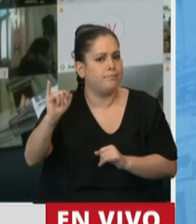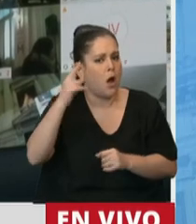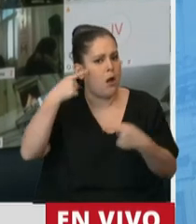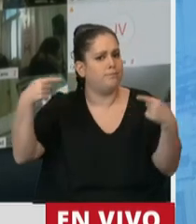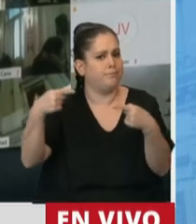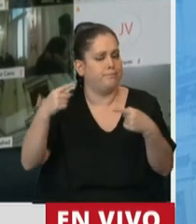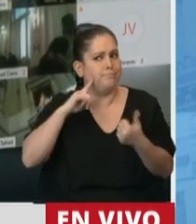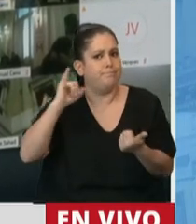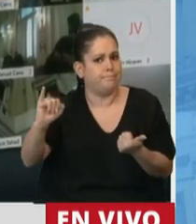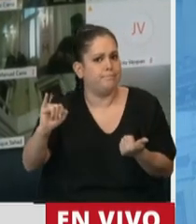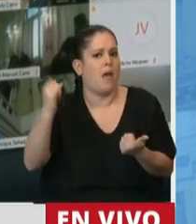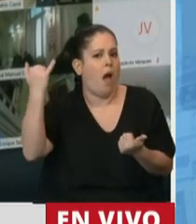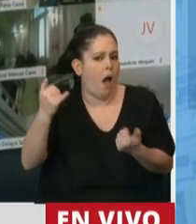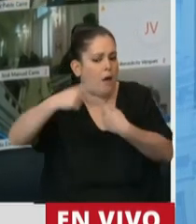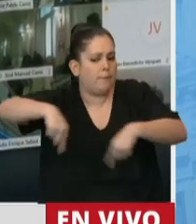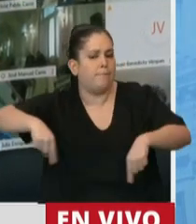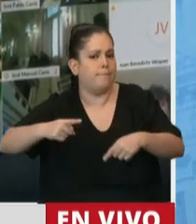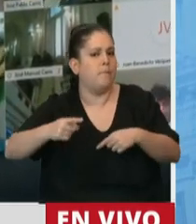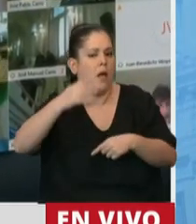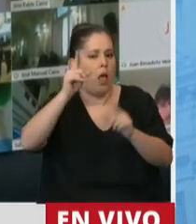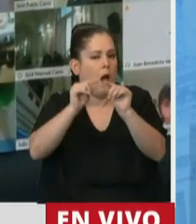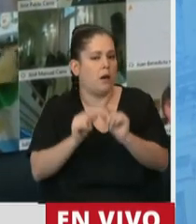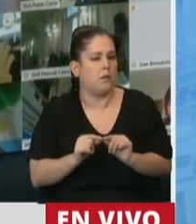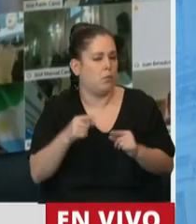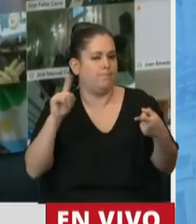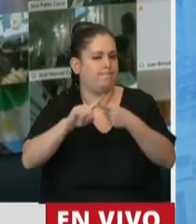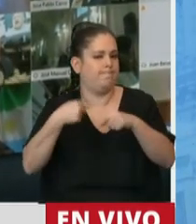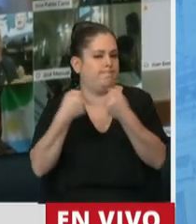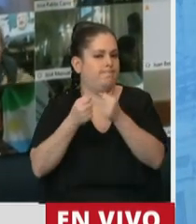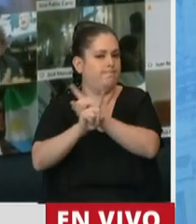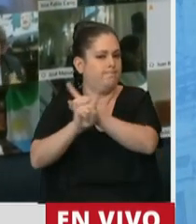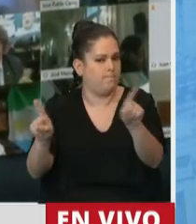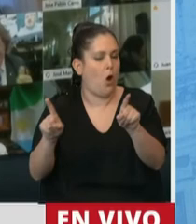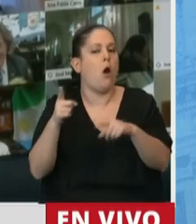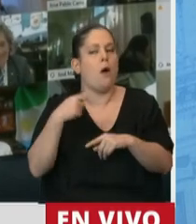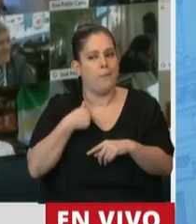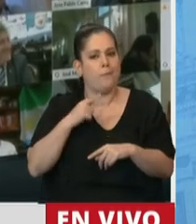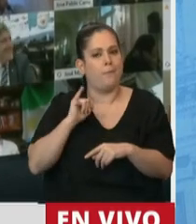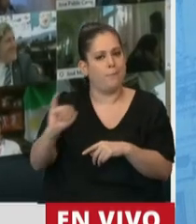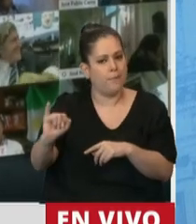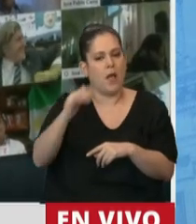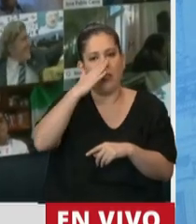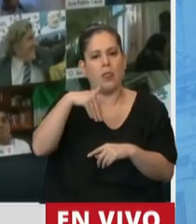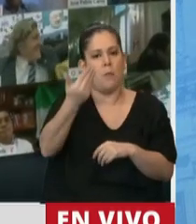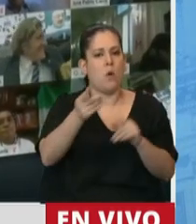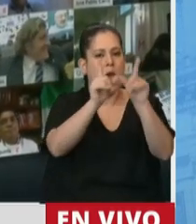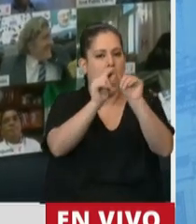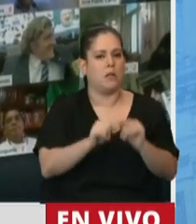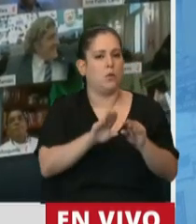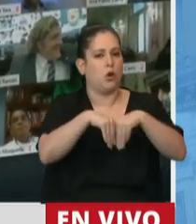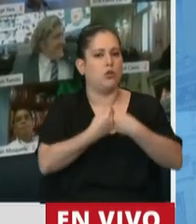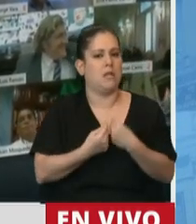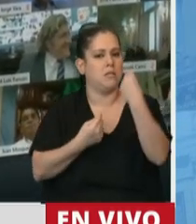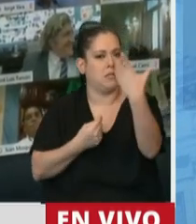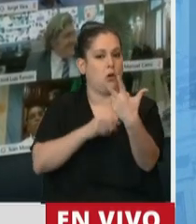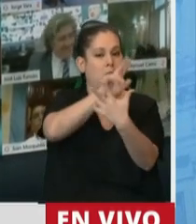Tenemos disidencias que vamos a expresar en oportunidad de tratamiento en particular, en cinco artículos, el